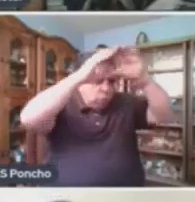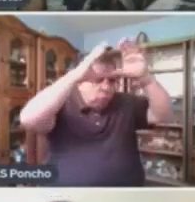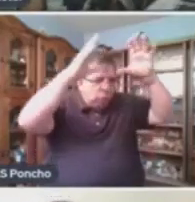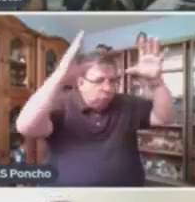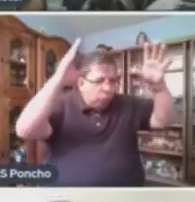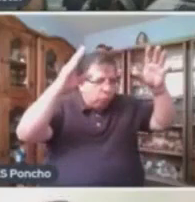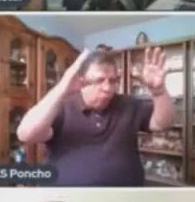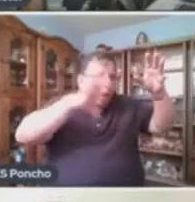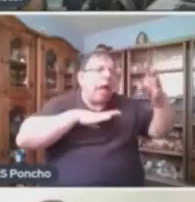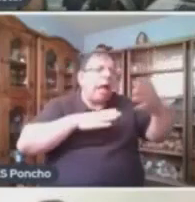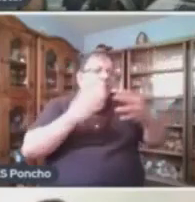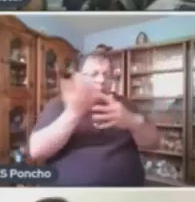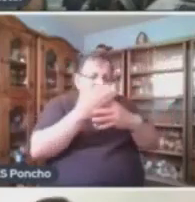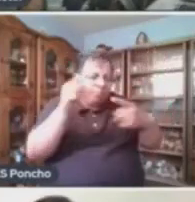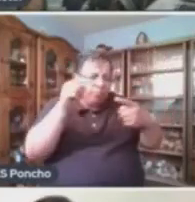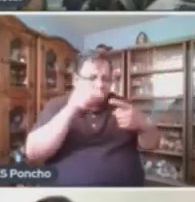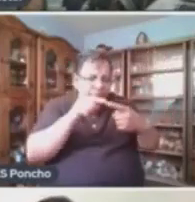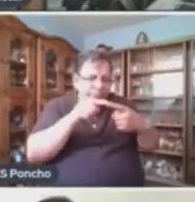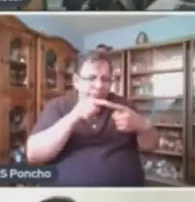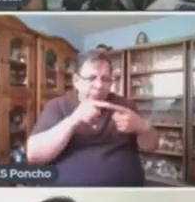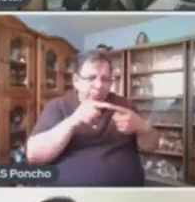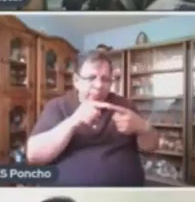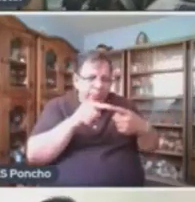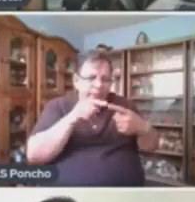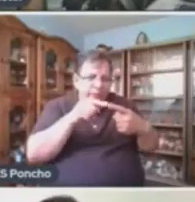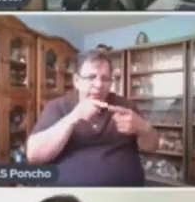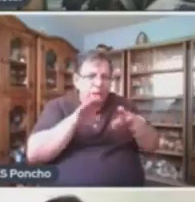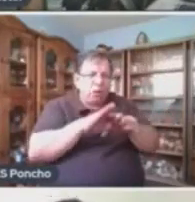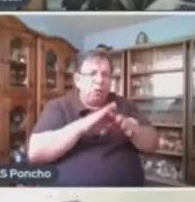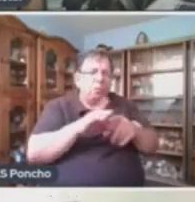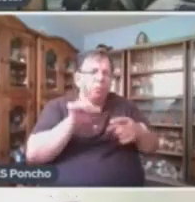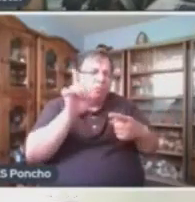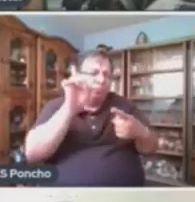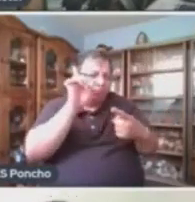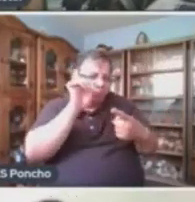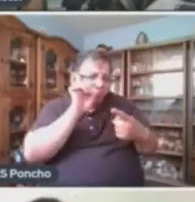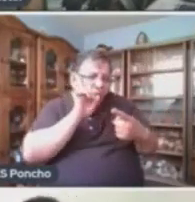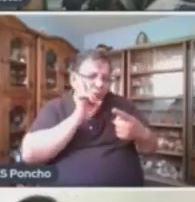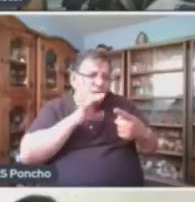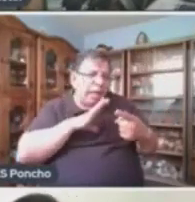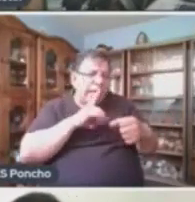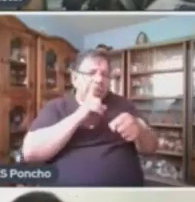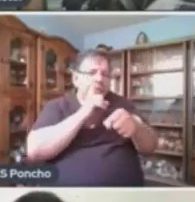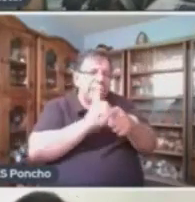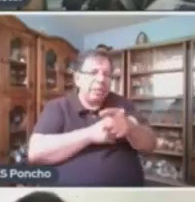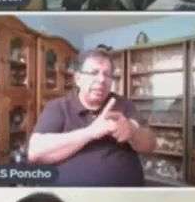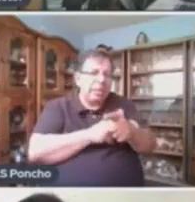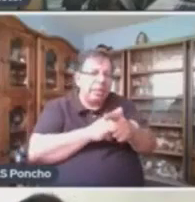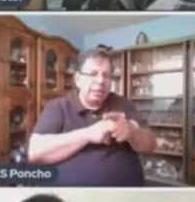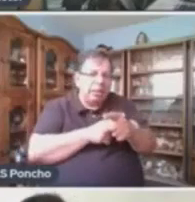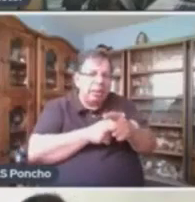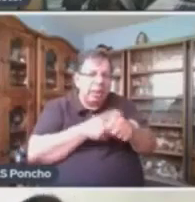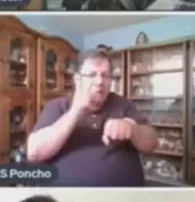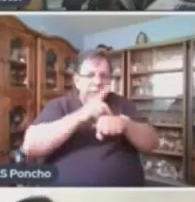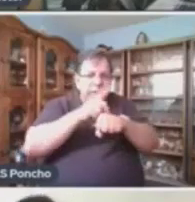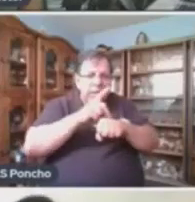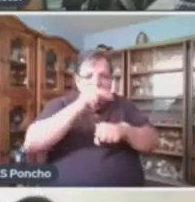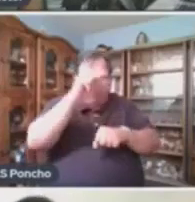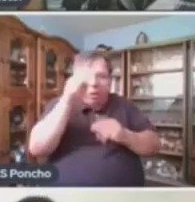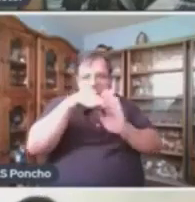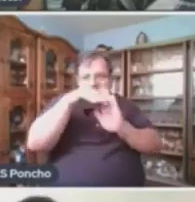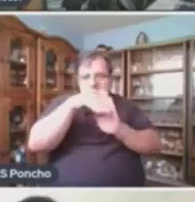Elementos Una Que Alucía Sufre Una Enfermedad Que Va Empeorando Día A Día